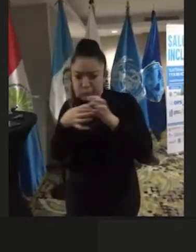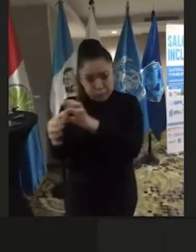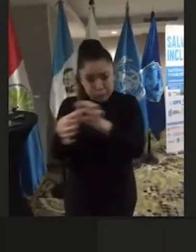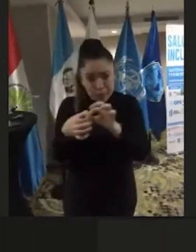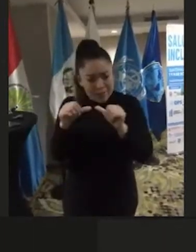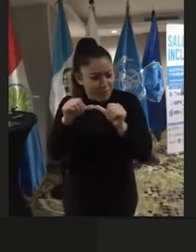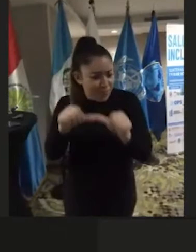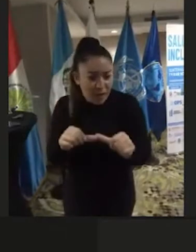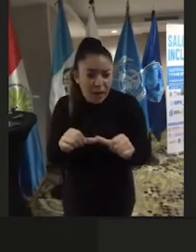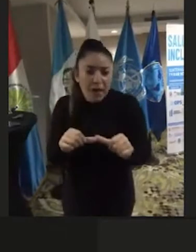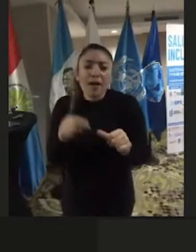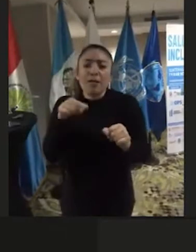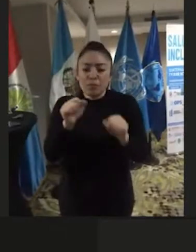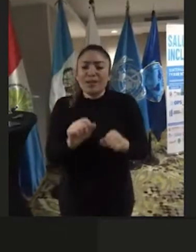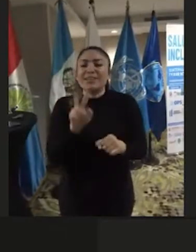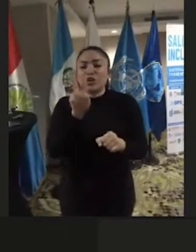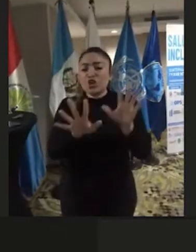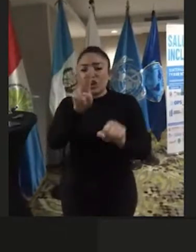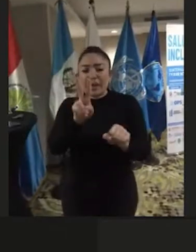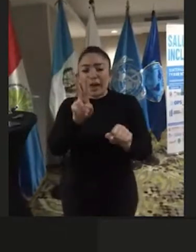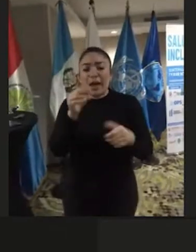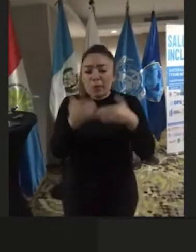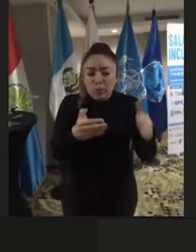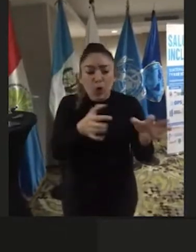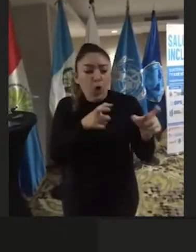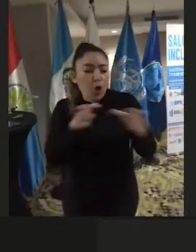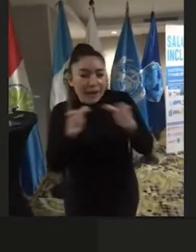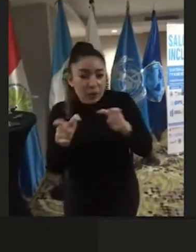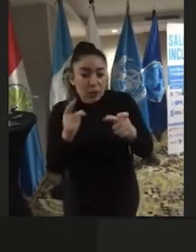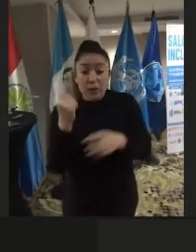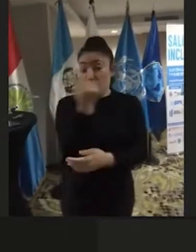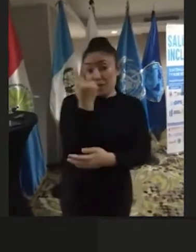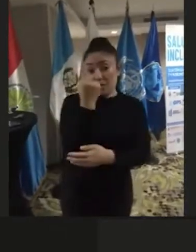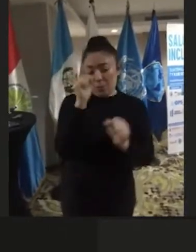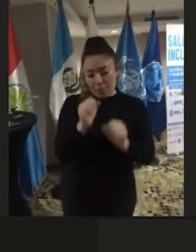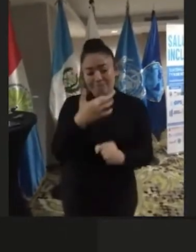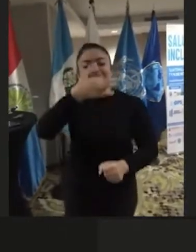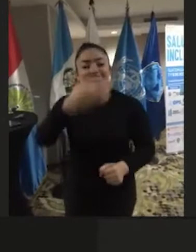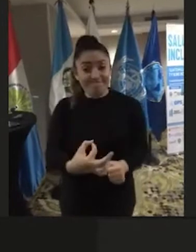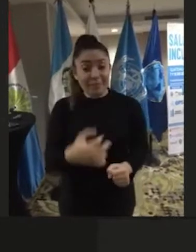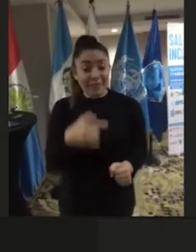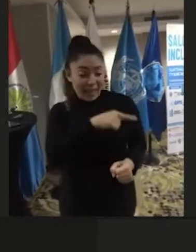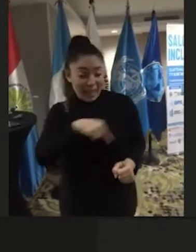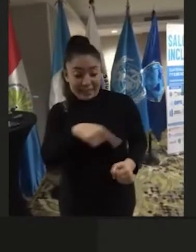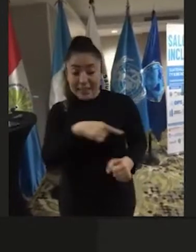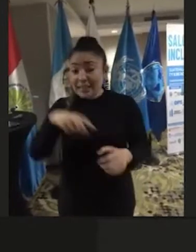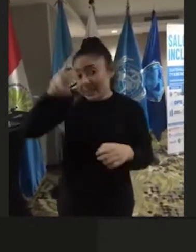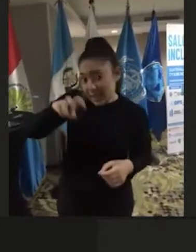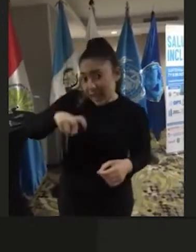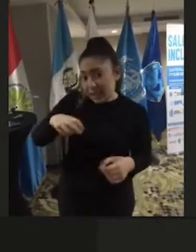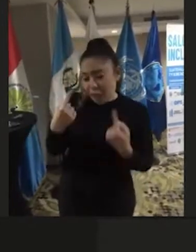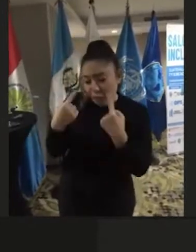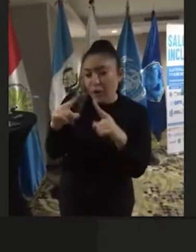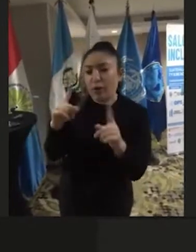a mantener, son dos espacios de coordinación muy importantes para asegurar que esas necesidades que fueron